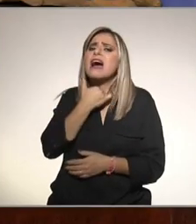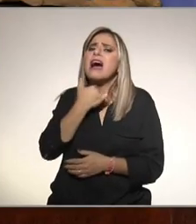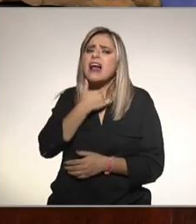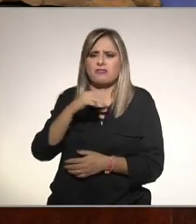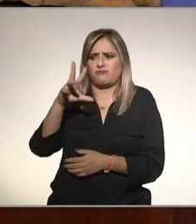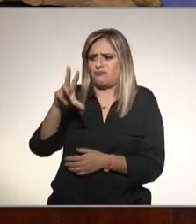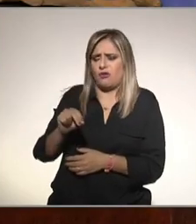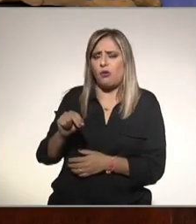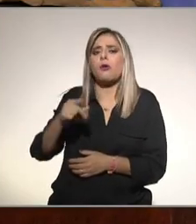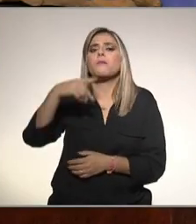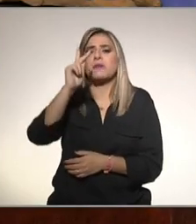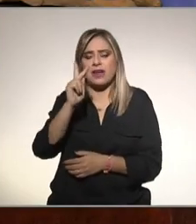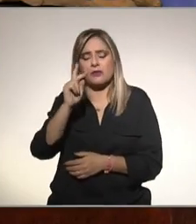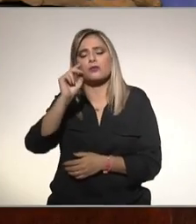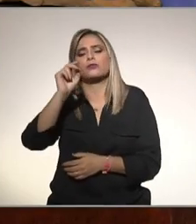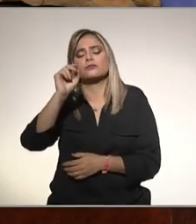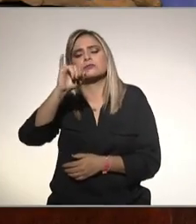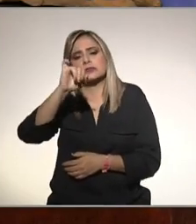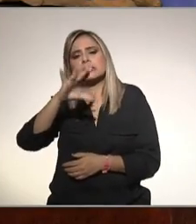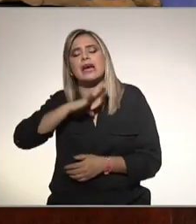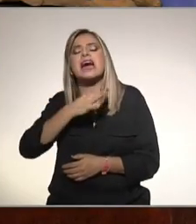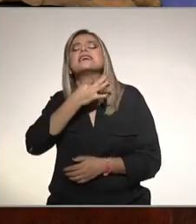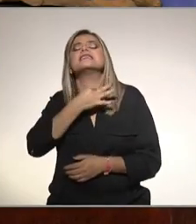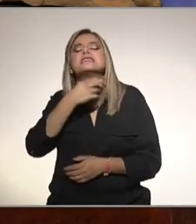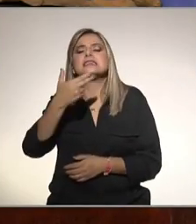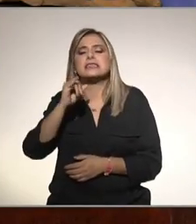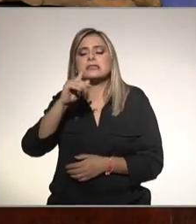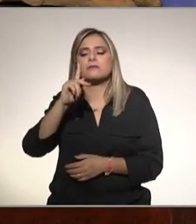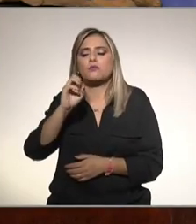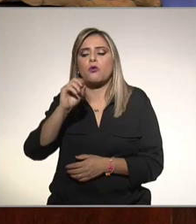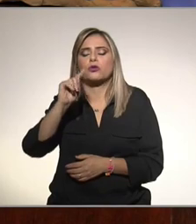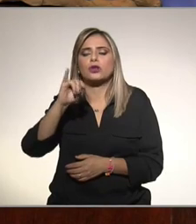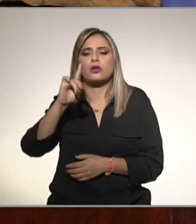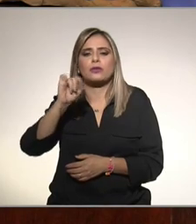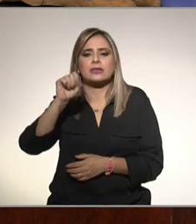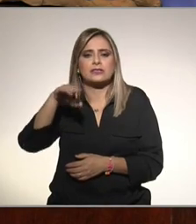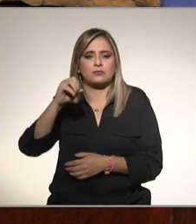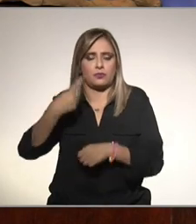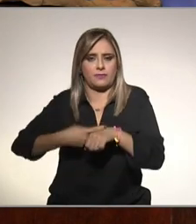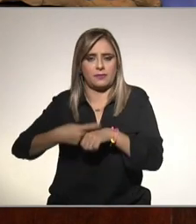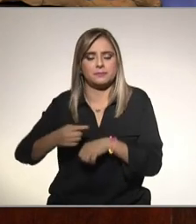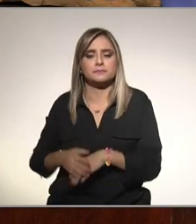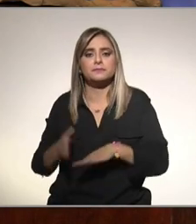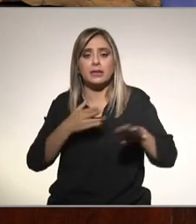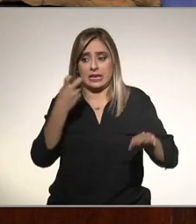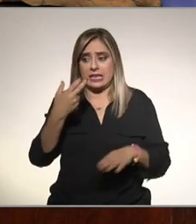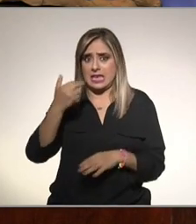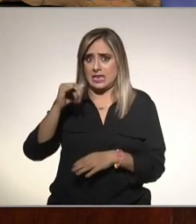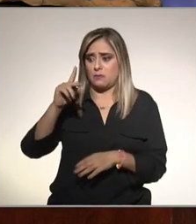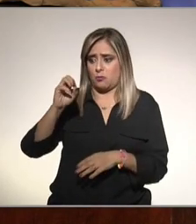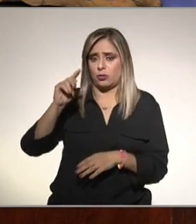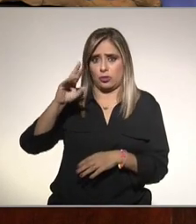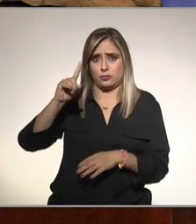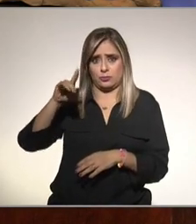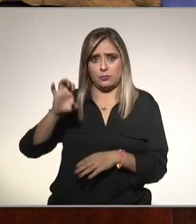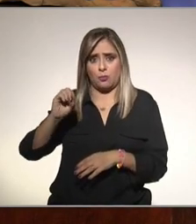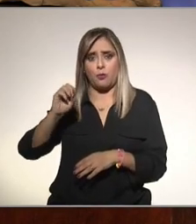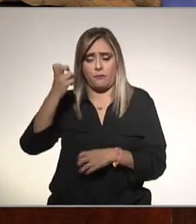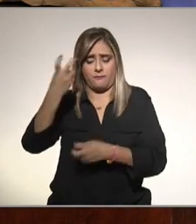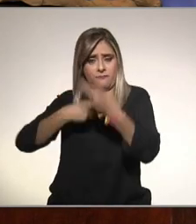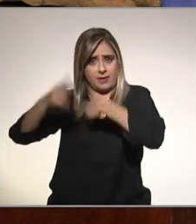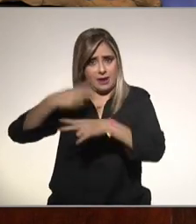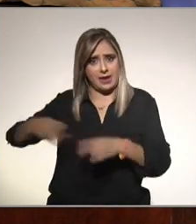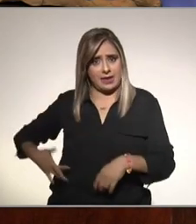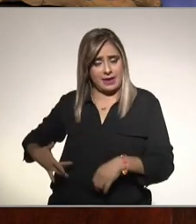si convive con hipotiroidismo Berenice Castro pregunta si el hipotiroidismo afecta el funcionamiento del